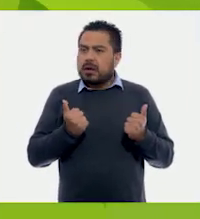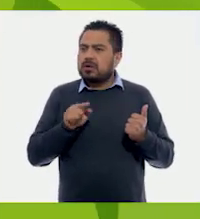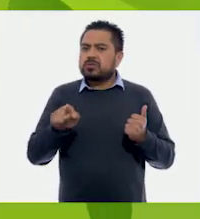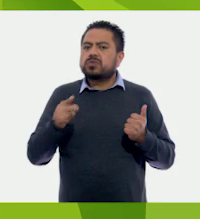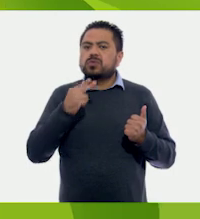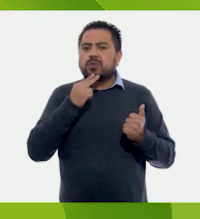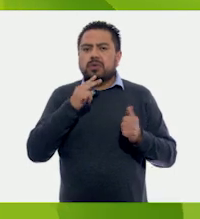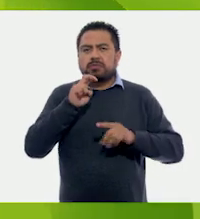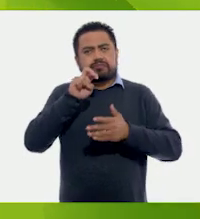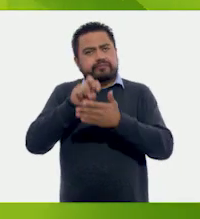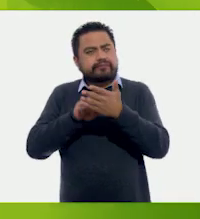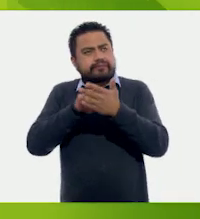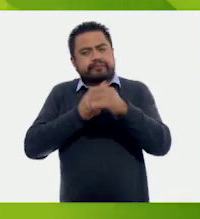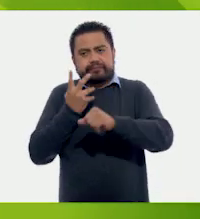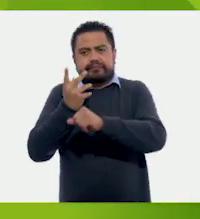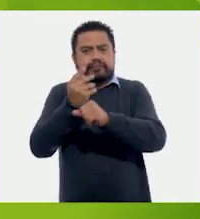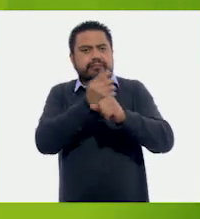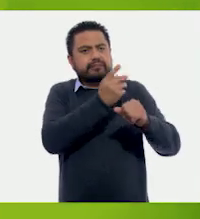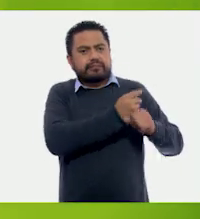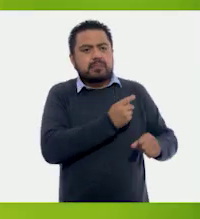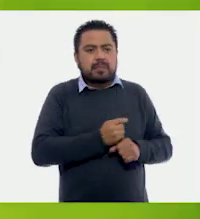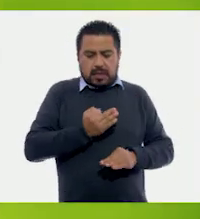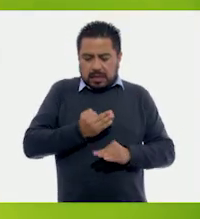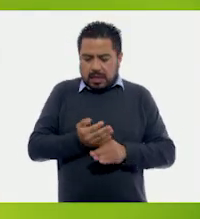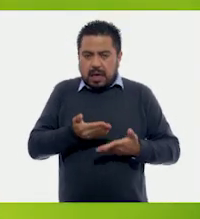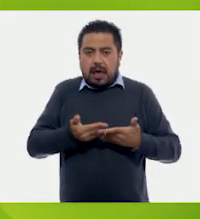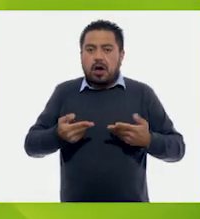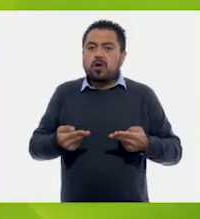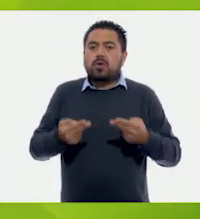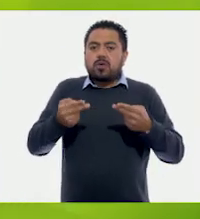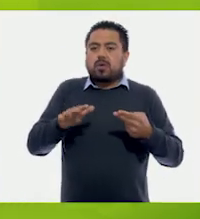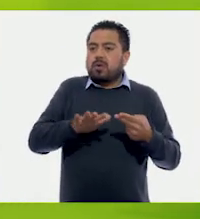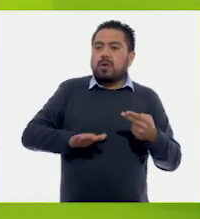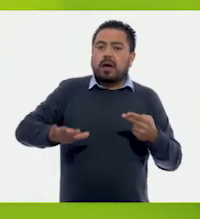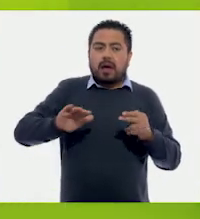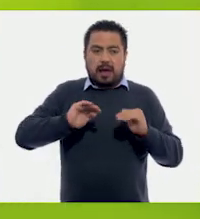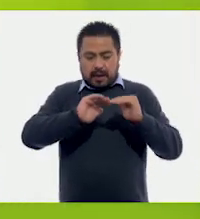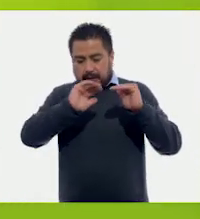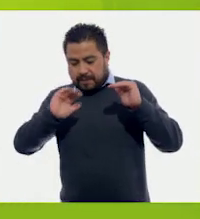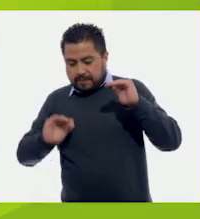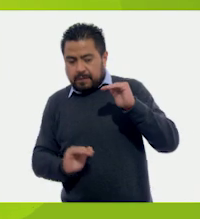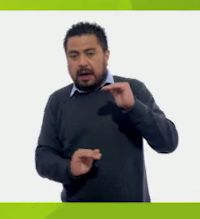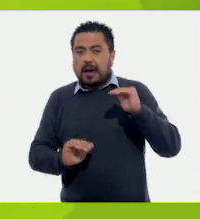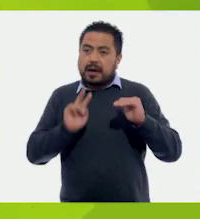uso se ha modificado porque se aprecia que ahora hay comercios en la parte de abajo.